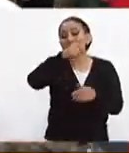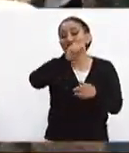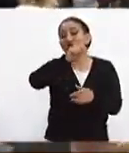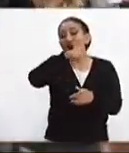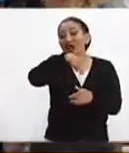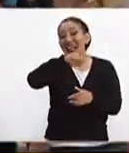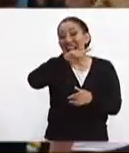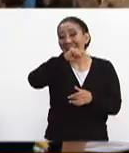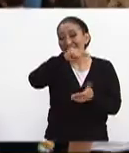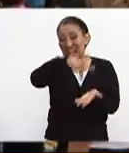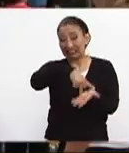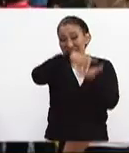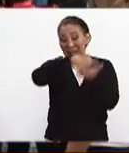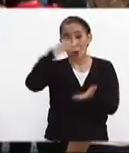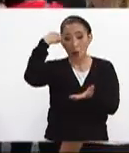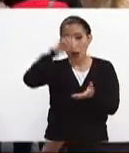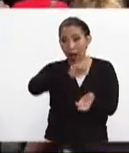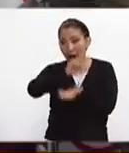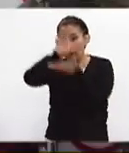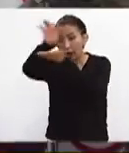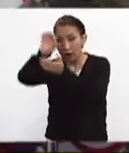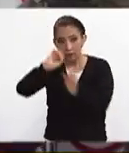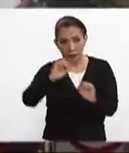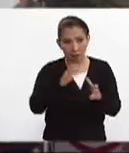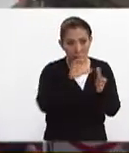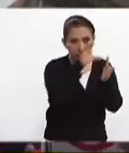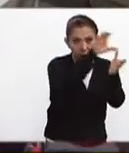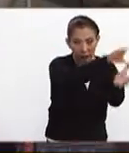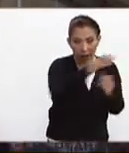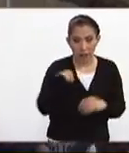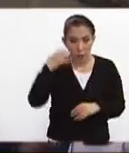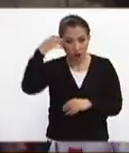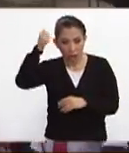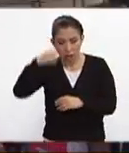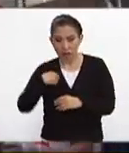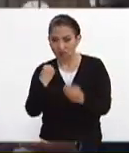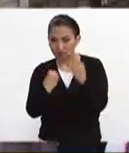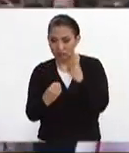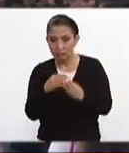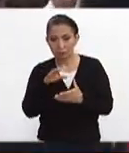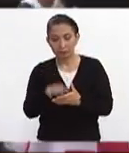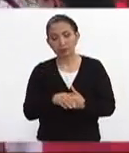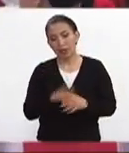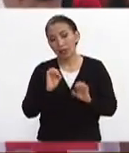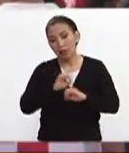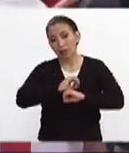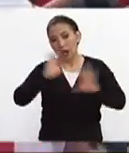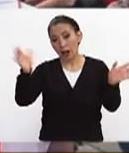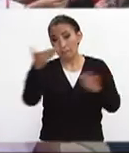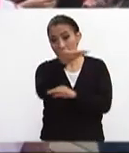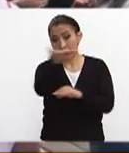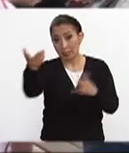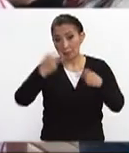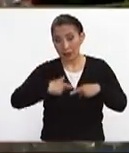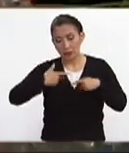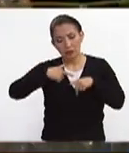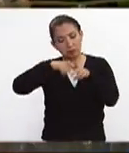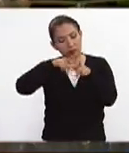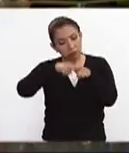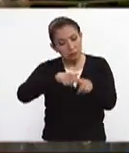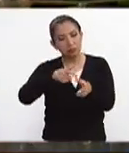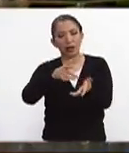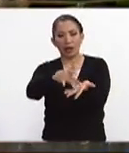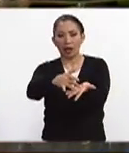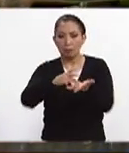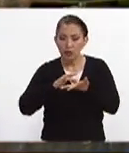que fueron enviadas a Oaxaca a Chiapas y a Morelos y bueno pues obviamente pedirle a la gente que nos siga apoyando